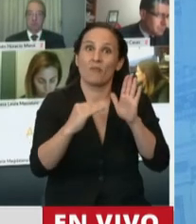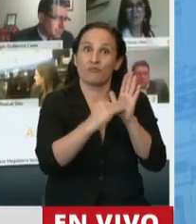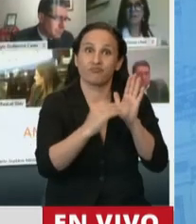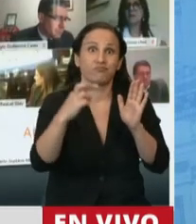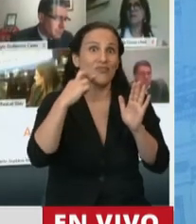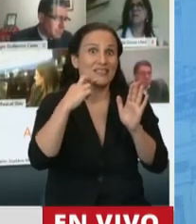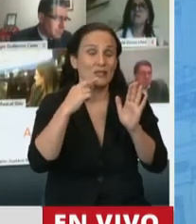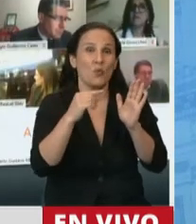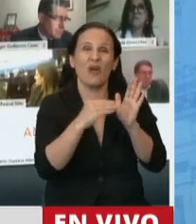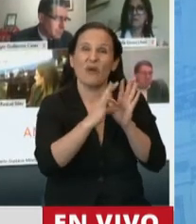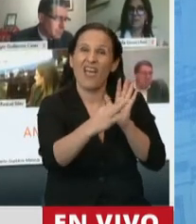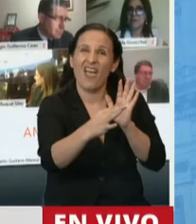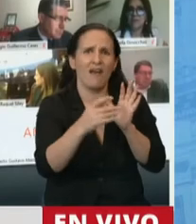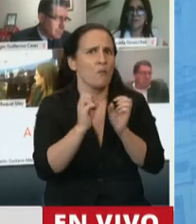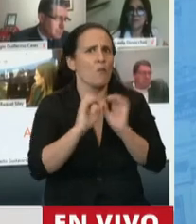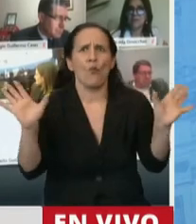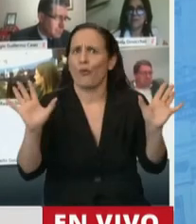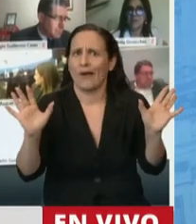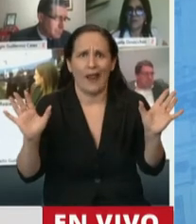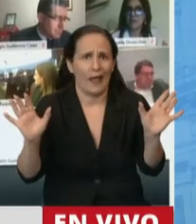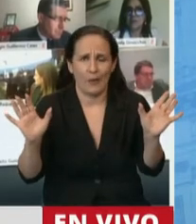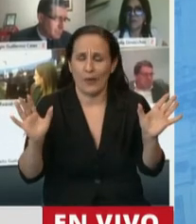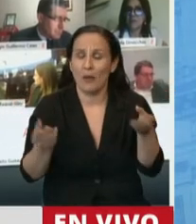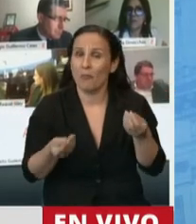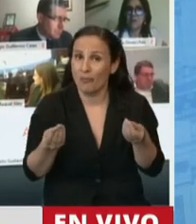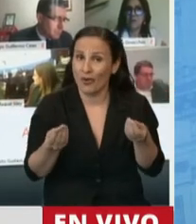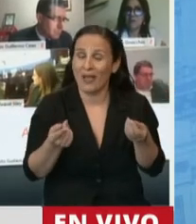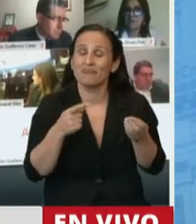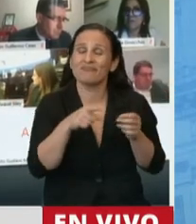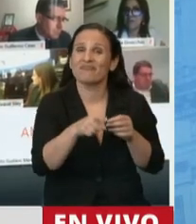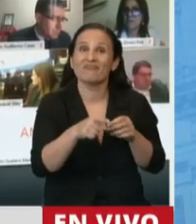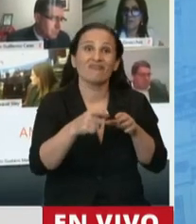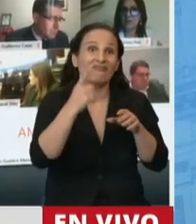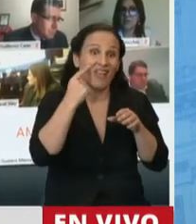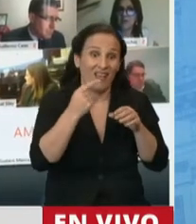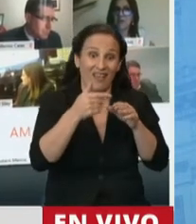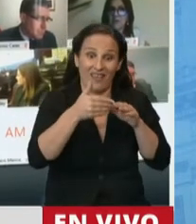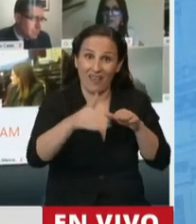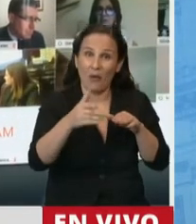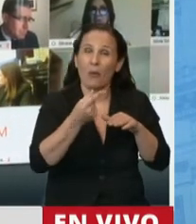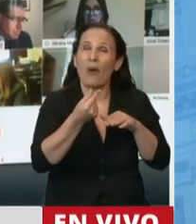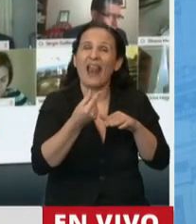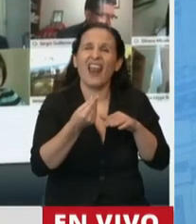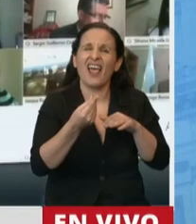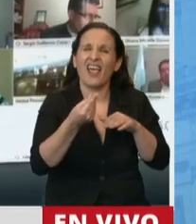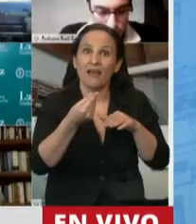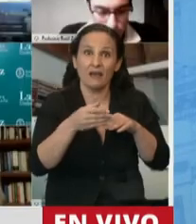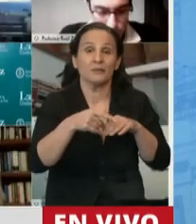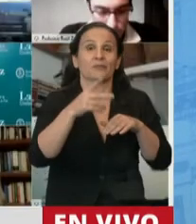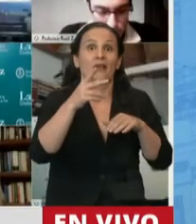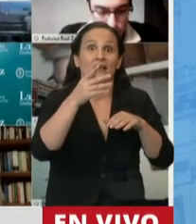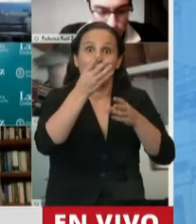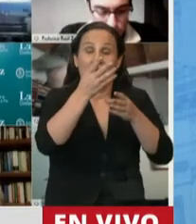dice que esto va a recién empezar a regir 90 días después de terminado el